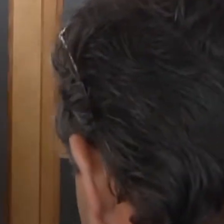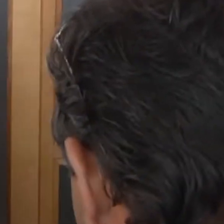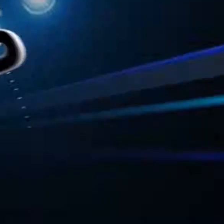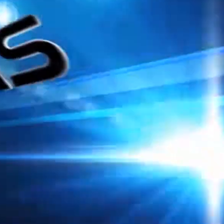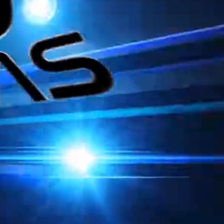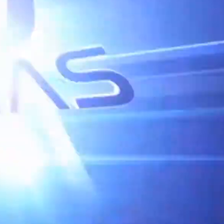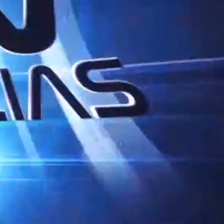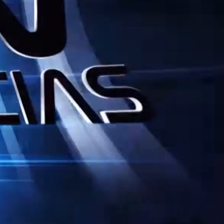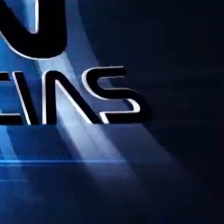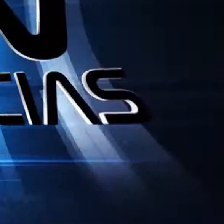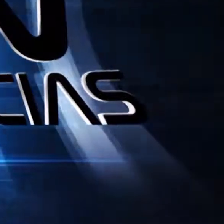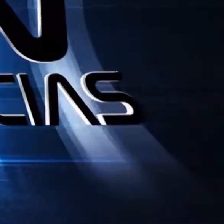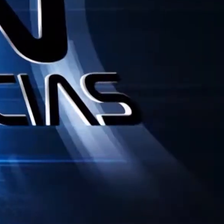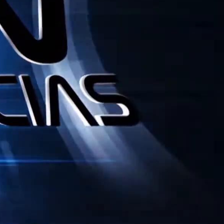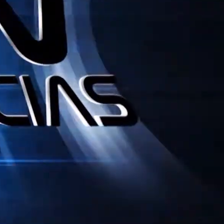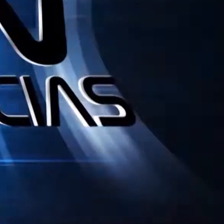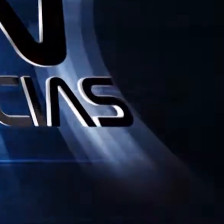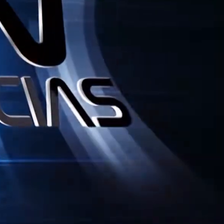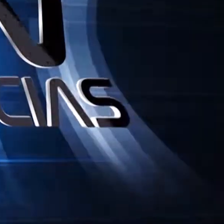confieses con compromiso.